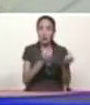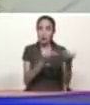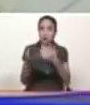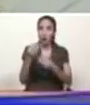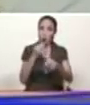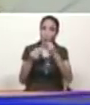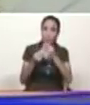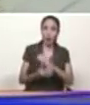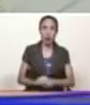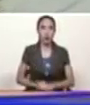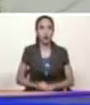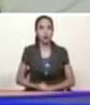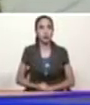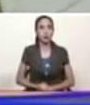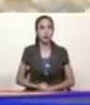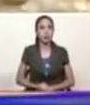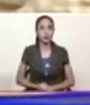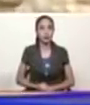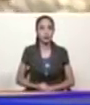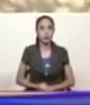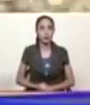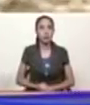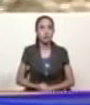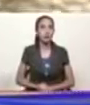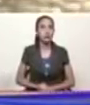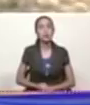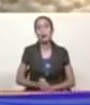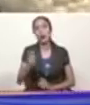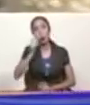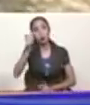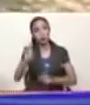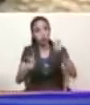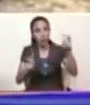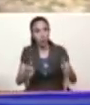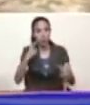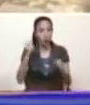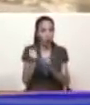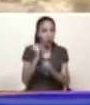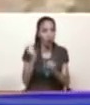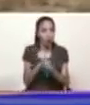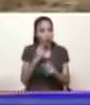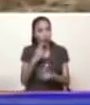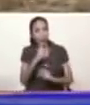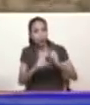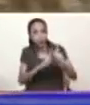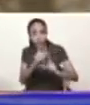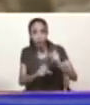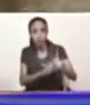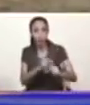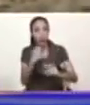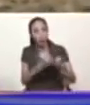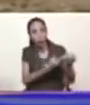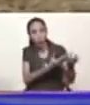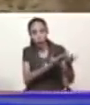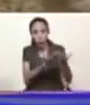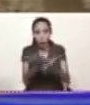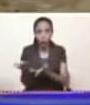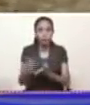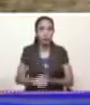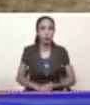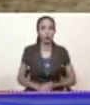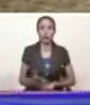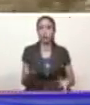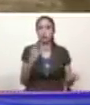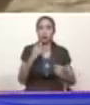decimos que cuente usted con los campesinos con las campesinas que cuente con nosotros esta juventud productiva que va a garantizar y va a seguir garantizando